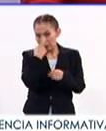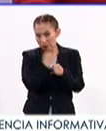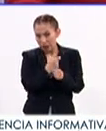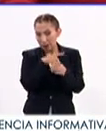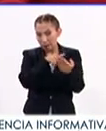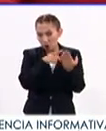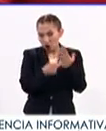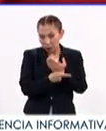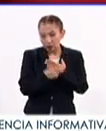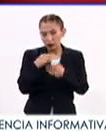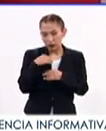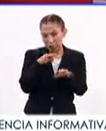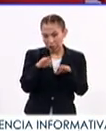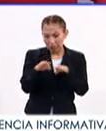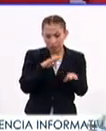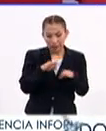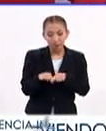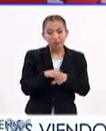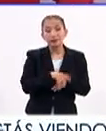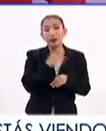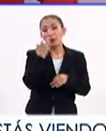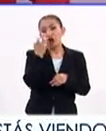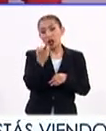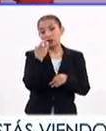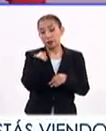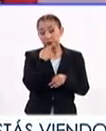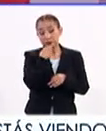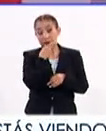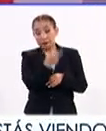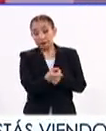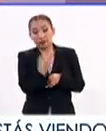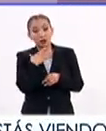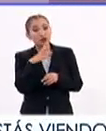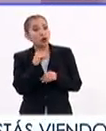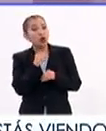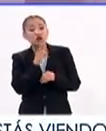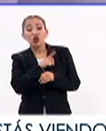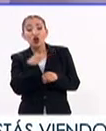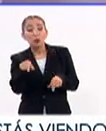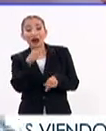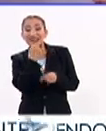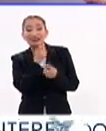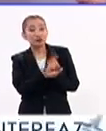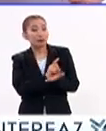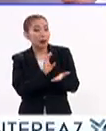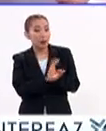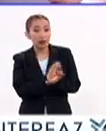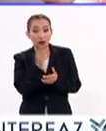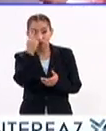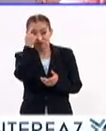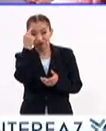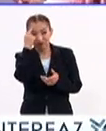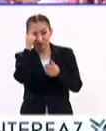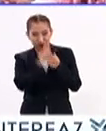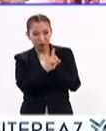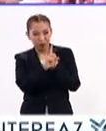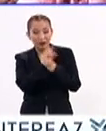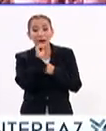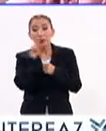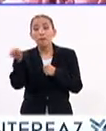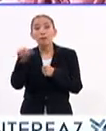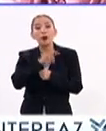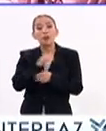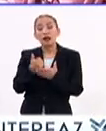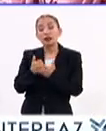primeros proyectos que hemos trabajado. Y por eso se comenta que no no solo para los niños con discapacidad intelectual, sino que puede